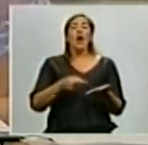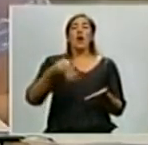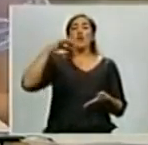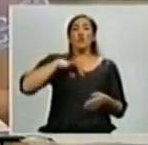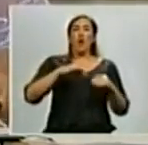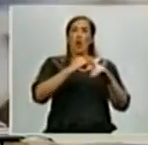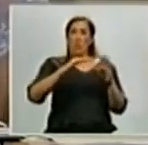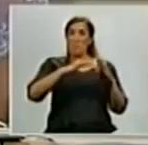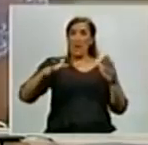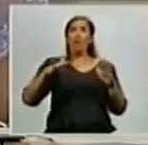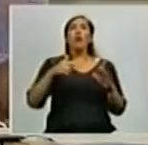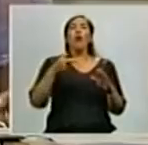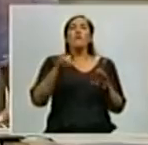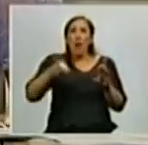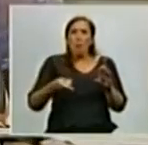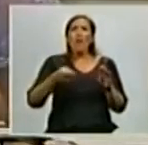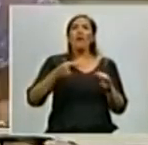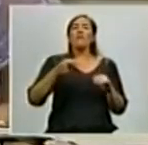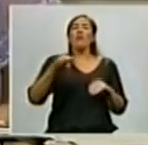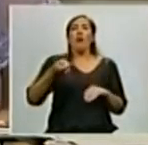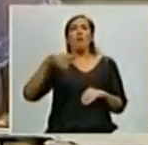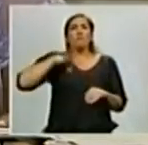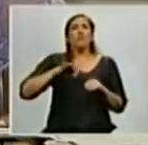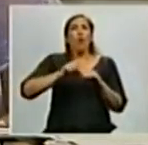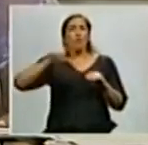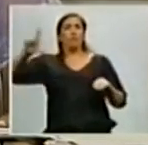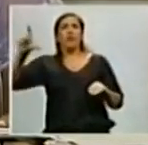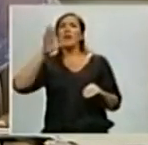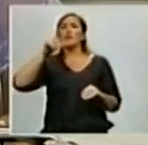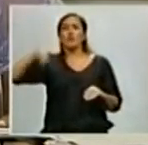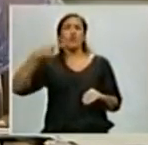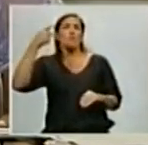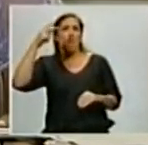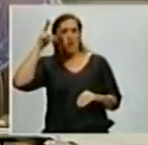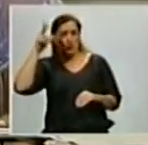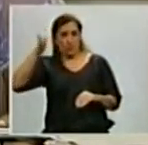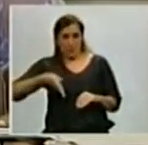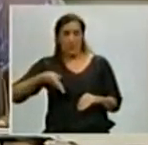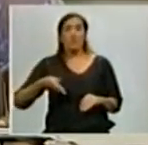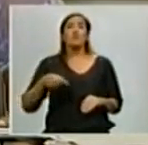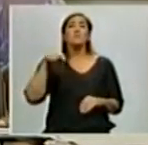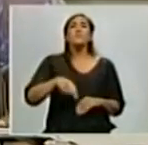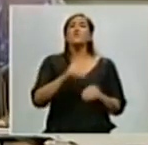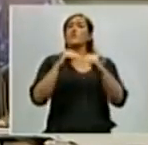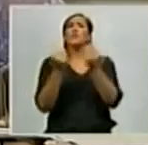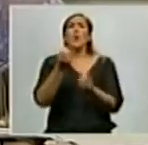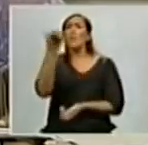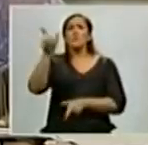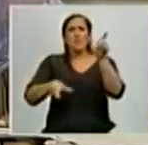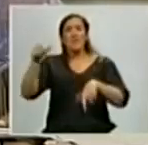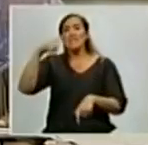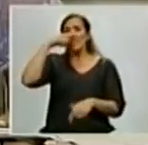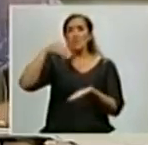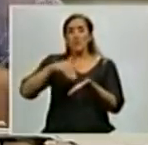14,8 veces por ciento. La medida va a beneficiar a 7.636